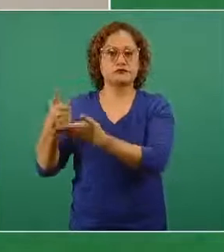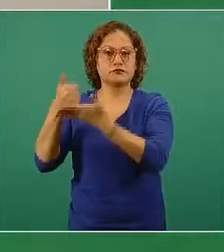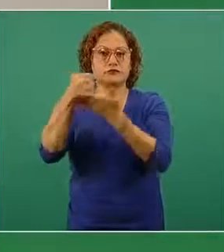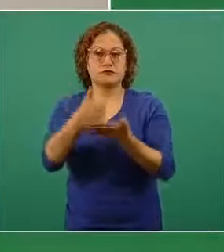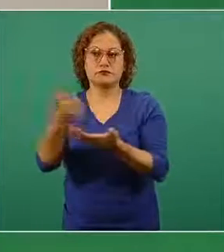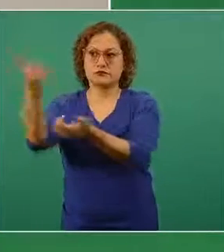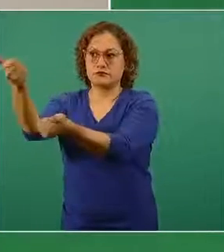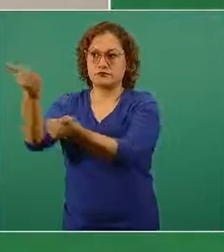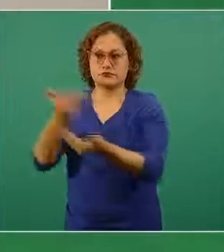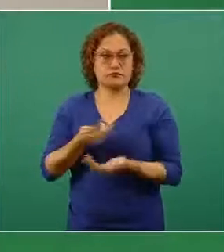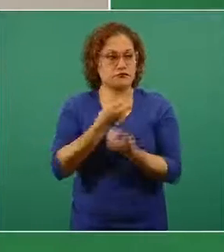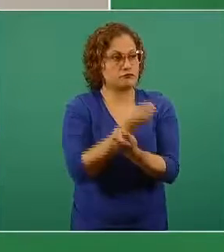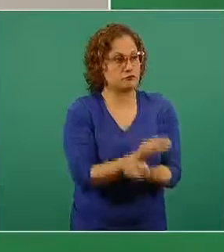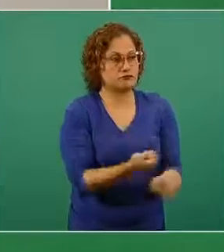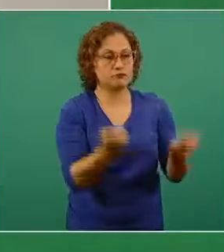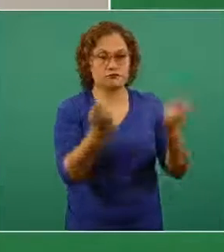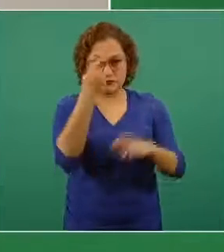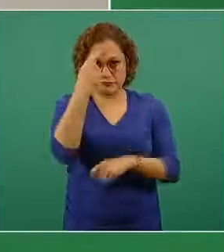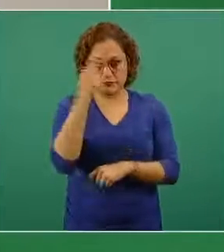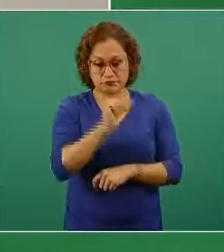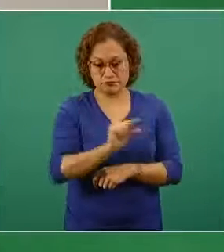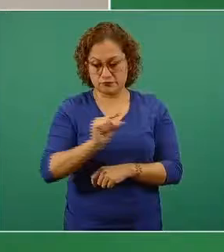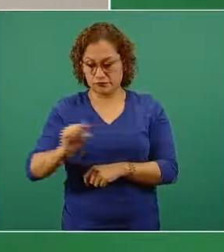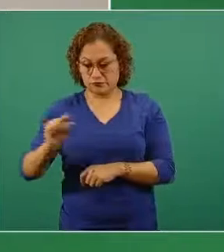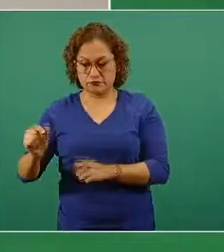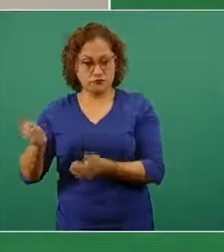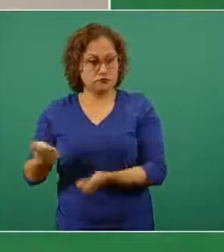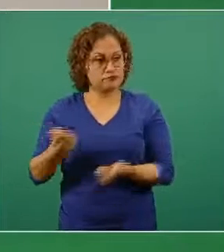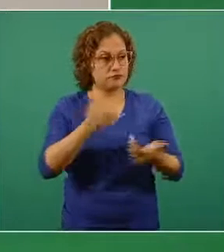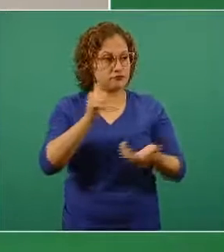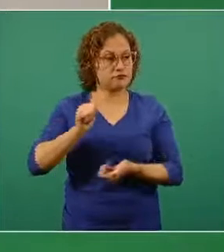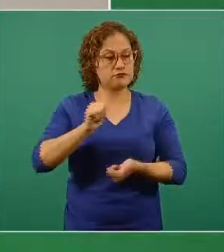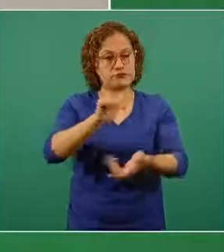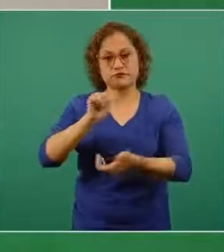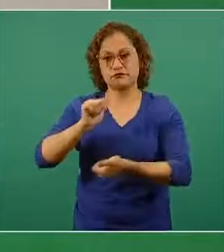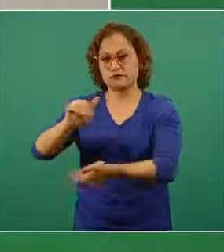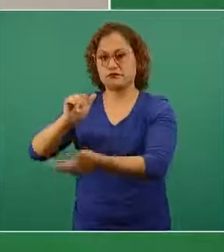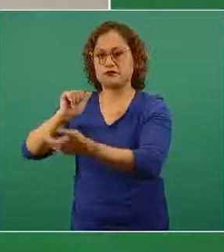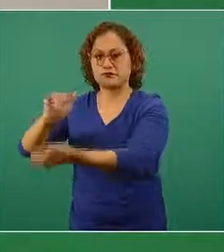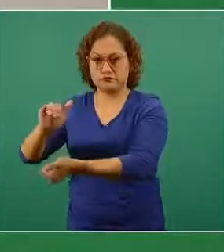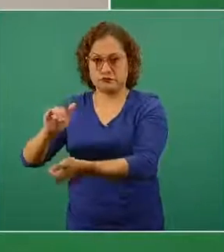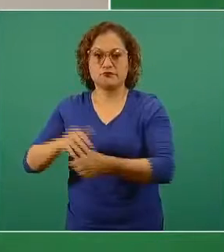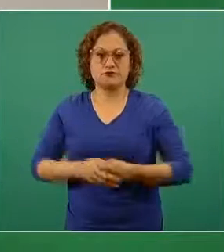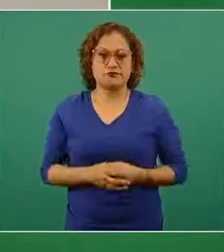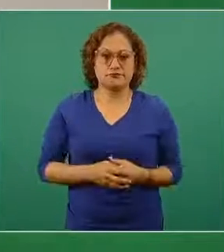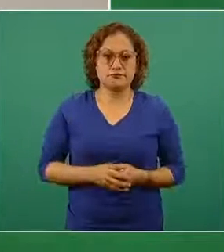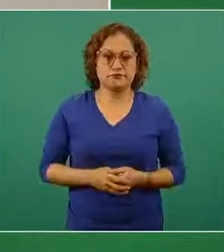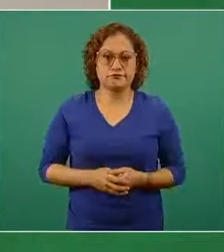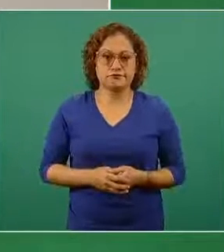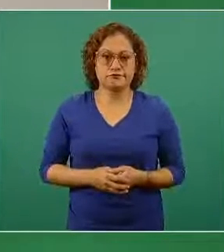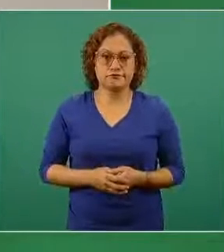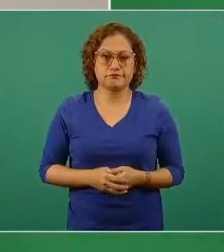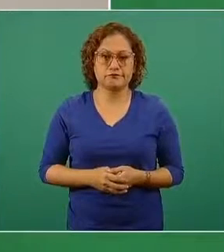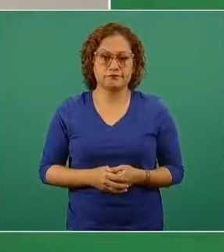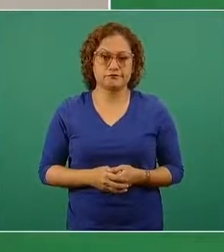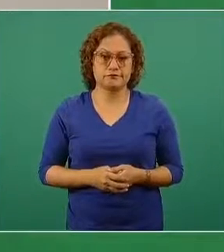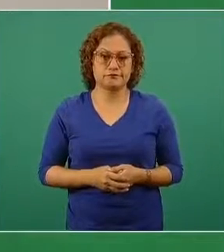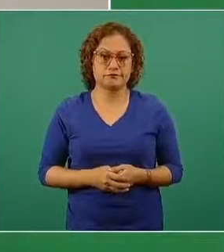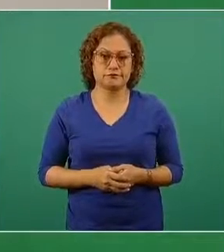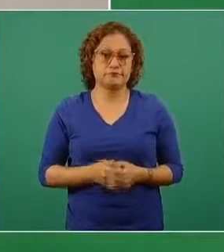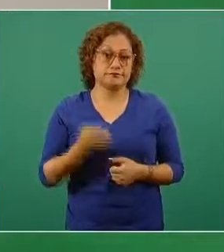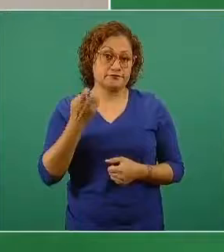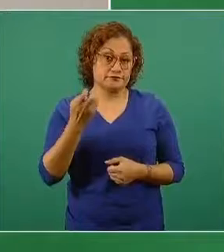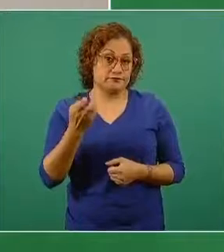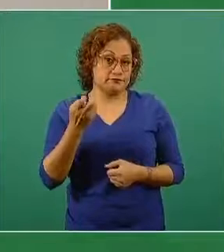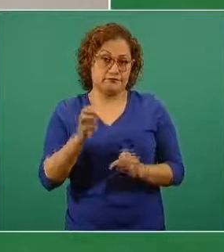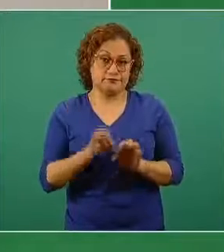eficiente de las dosis que van llegando a la Ciudad de México, principalmente en su gran mayoría. Y, pues bueno,